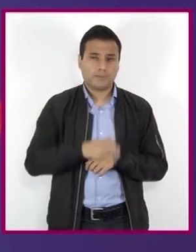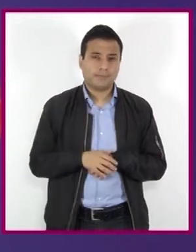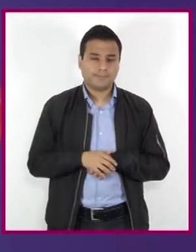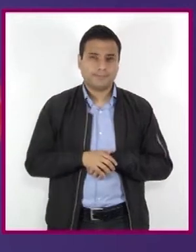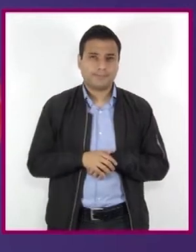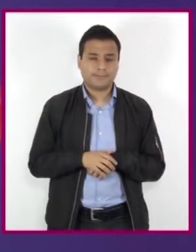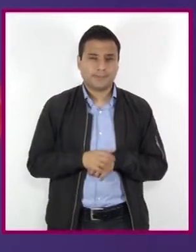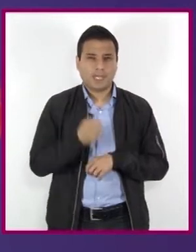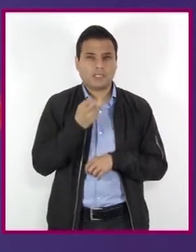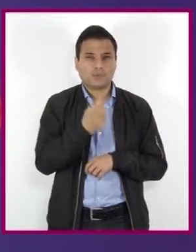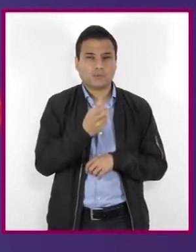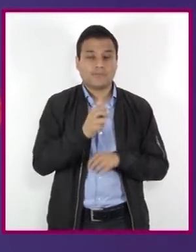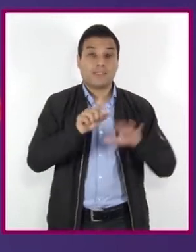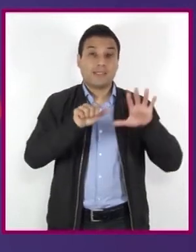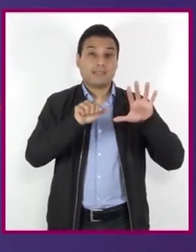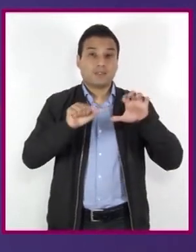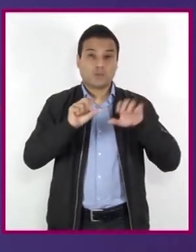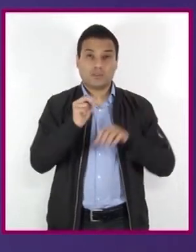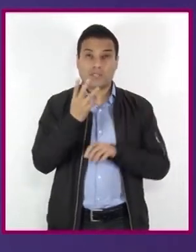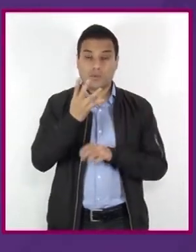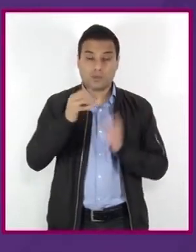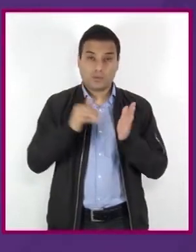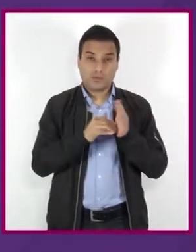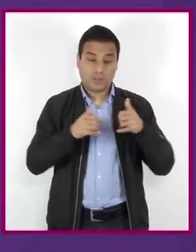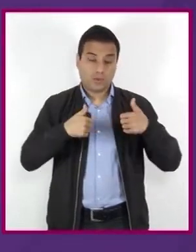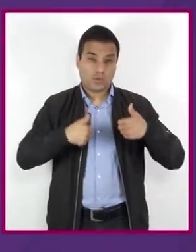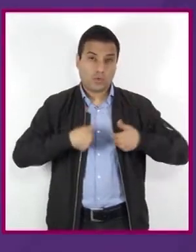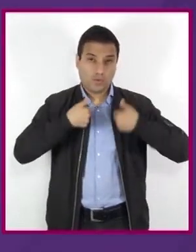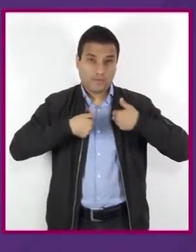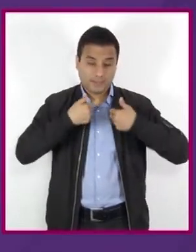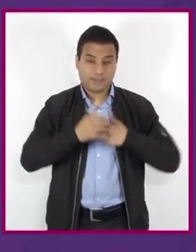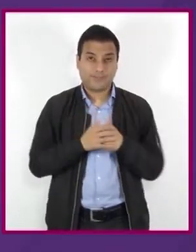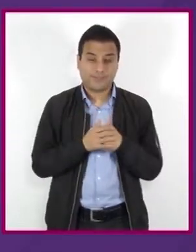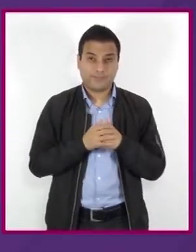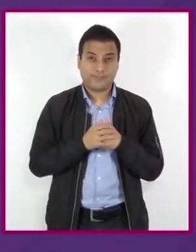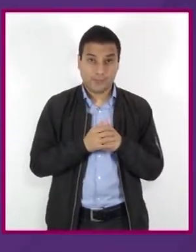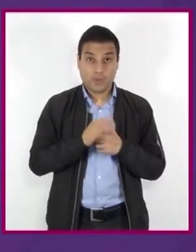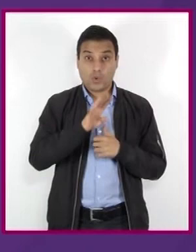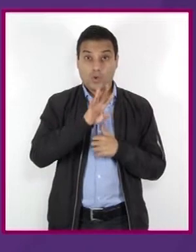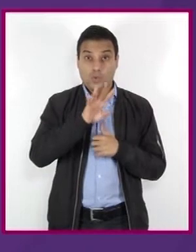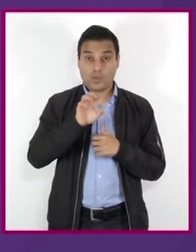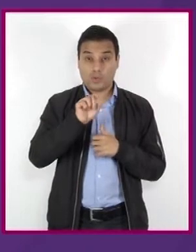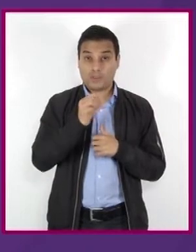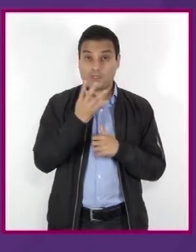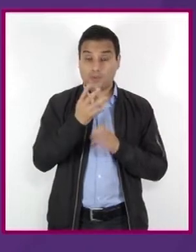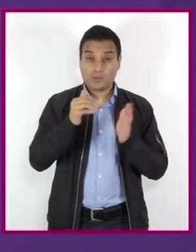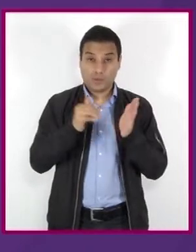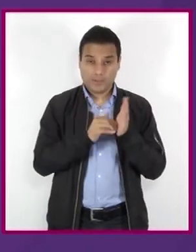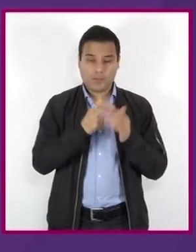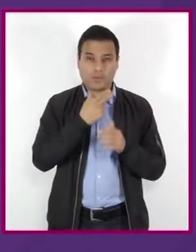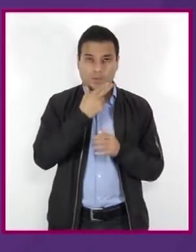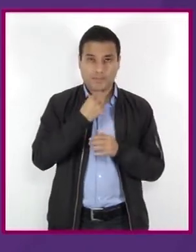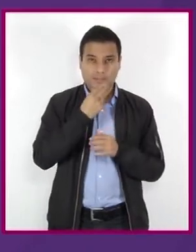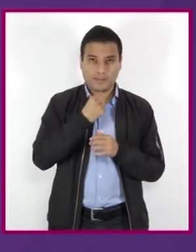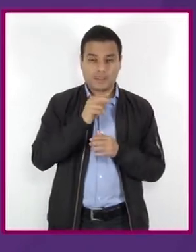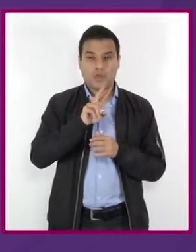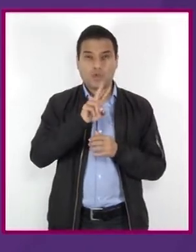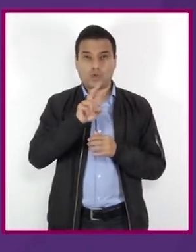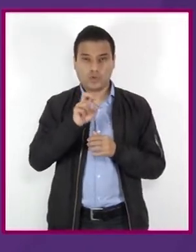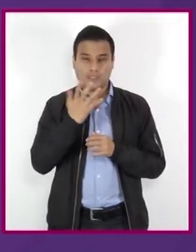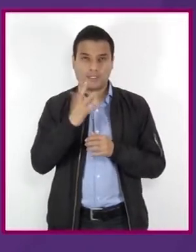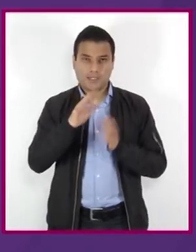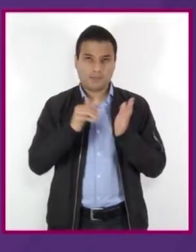corresponde a 684.000 jóvenes, de los cuales los adolescentes, 474.000 son hombres y 210